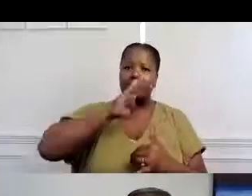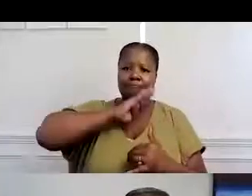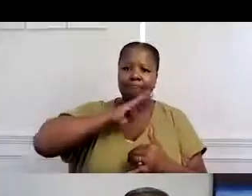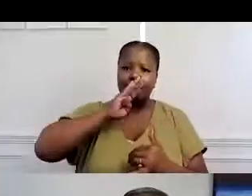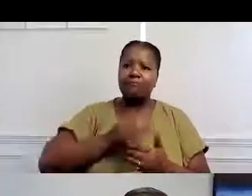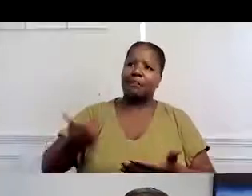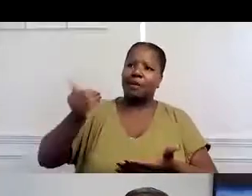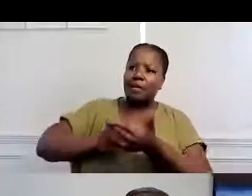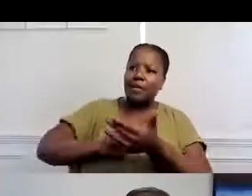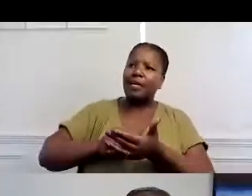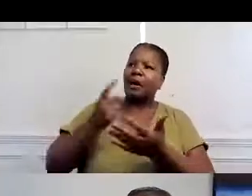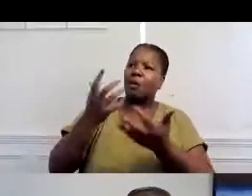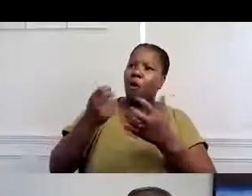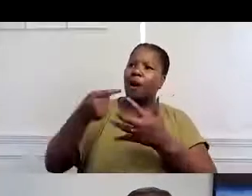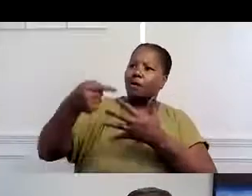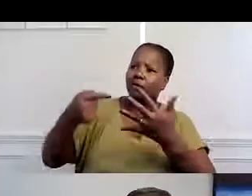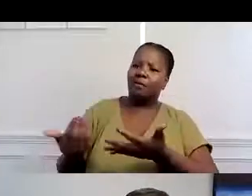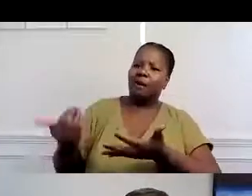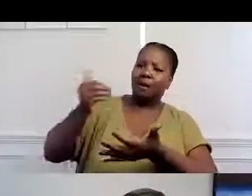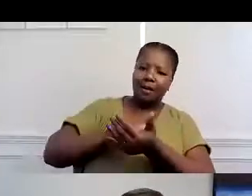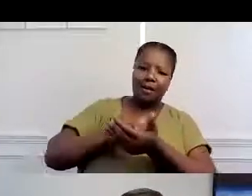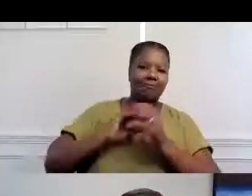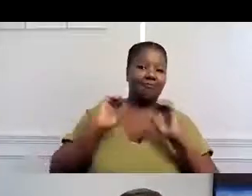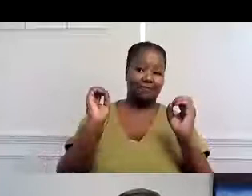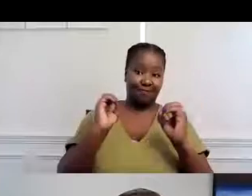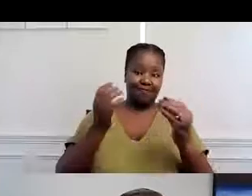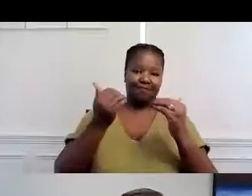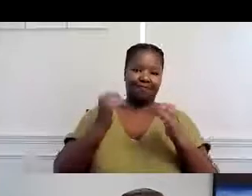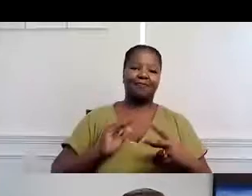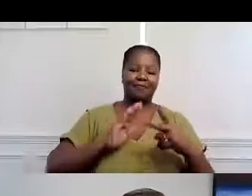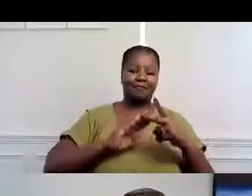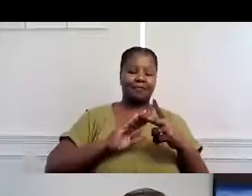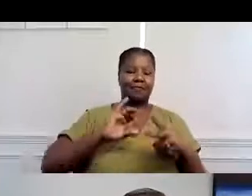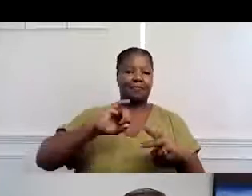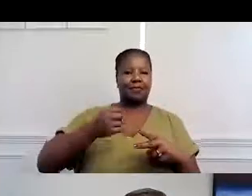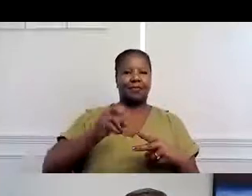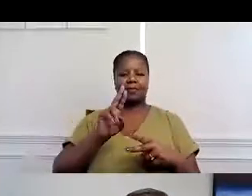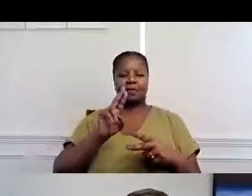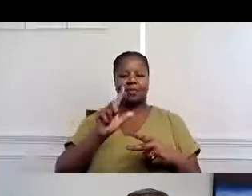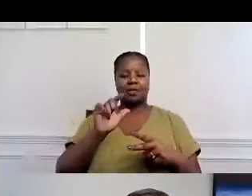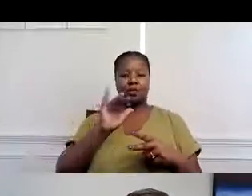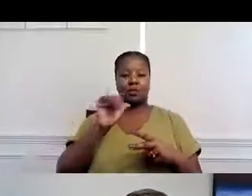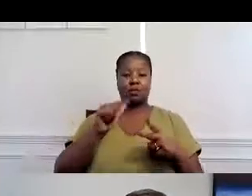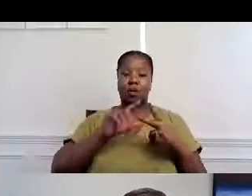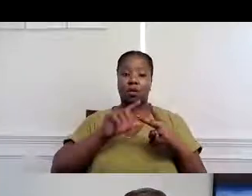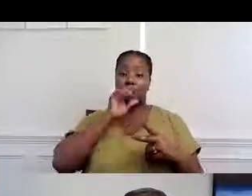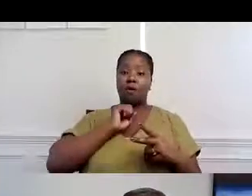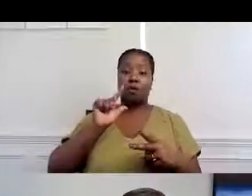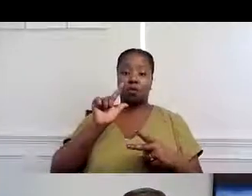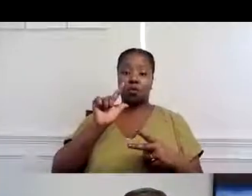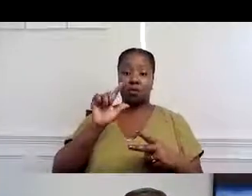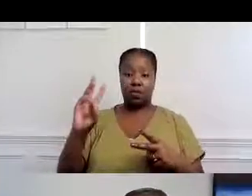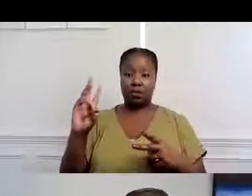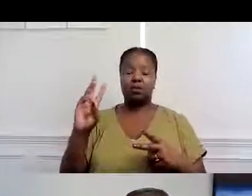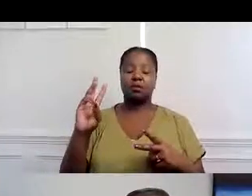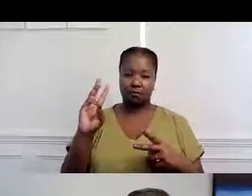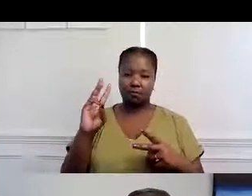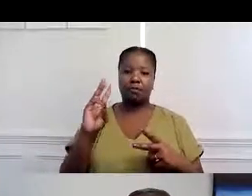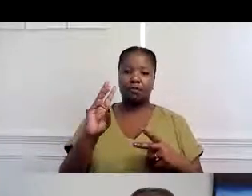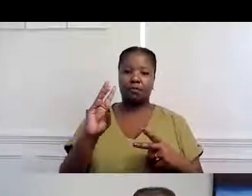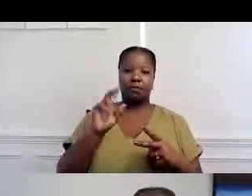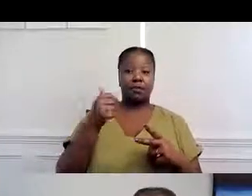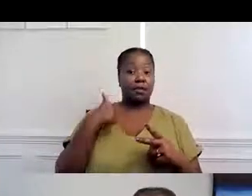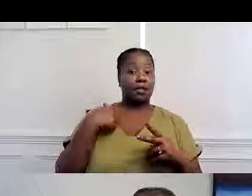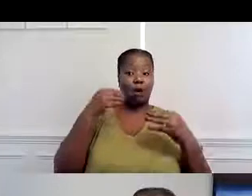mucho mejor. Y ya no está frustrada con tratando de comunicarse con nosotros. La próxima historia.